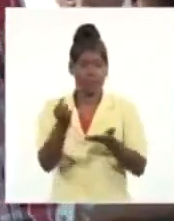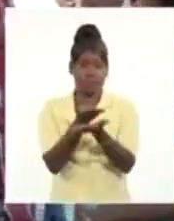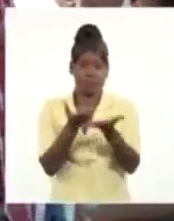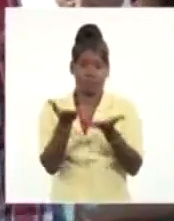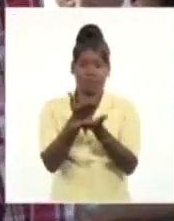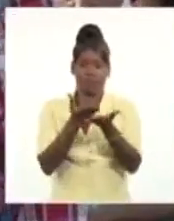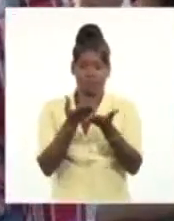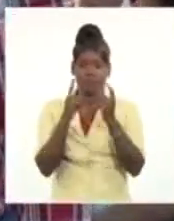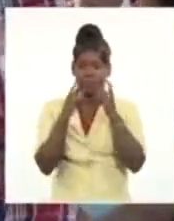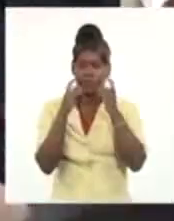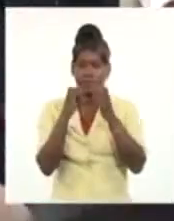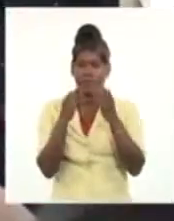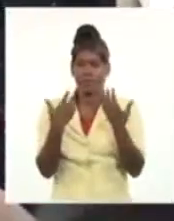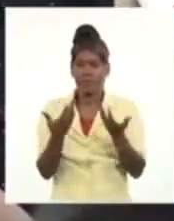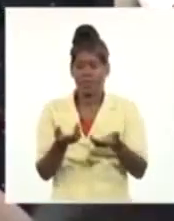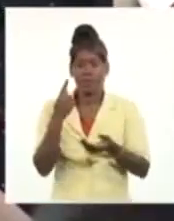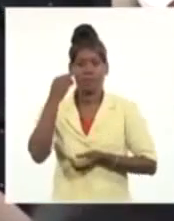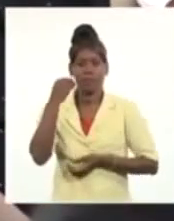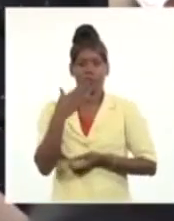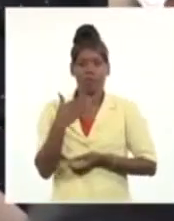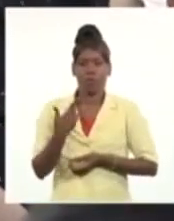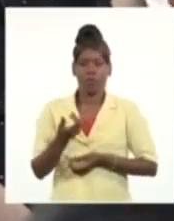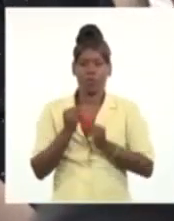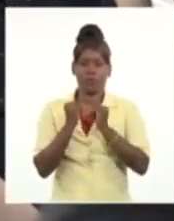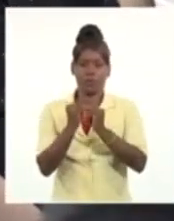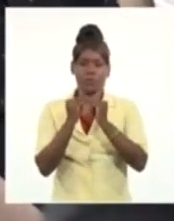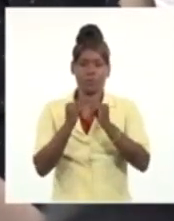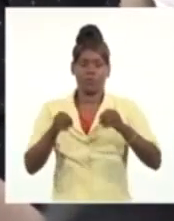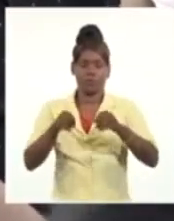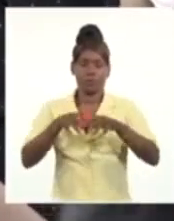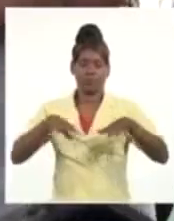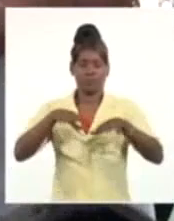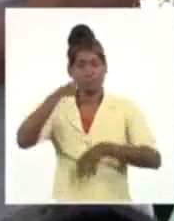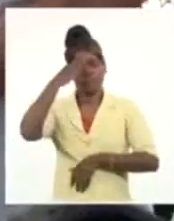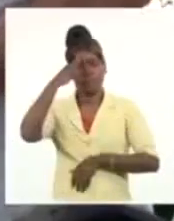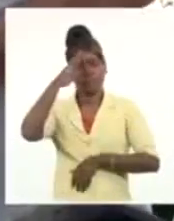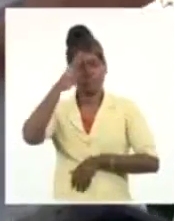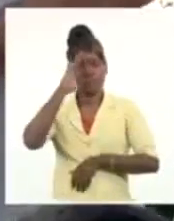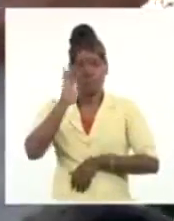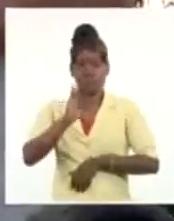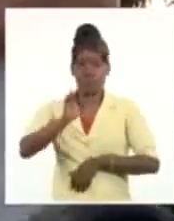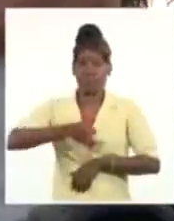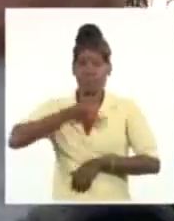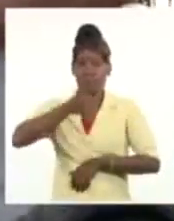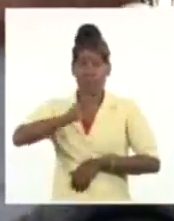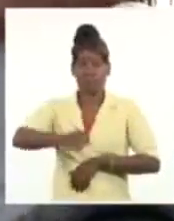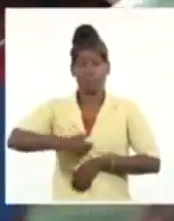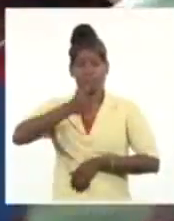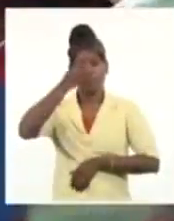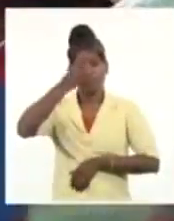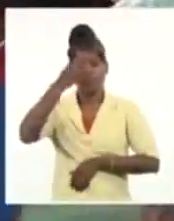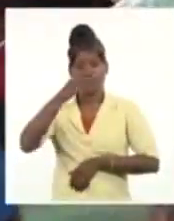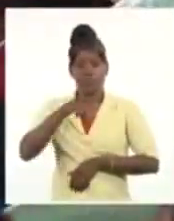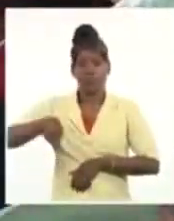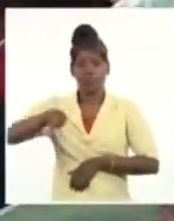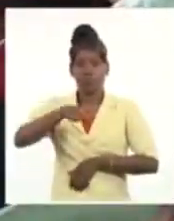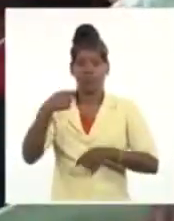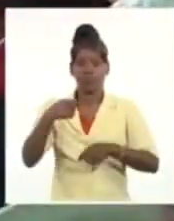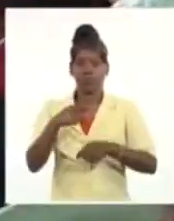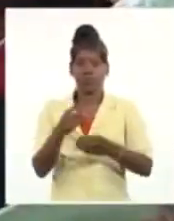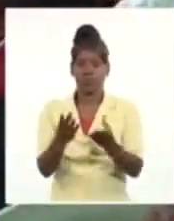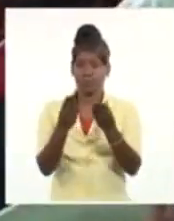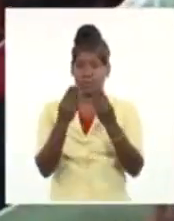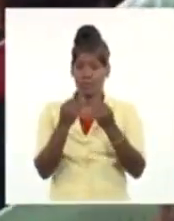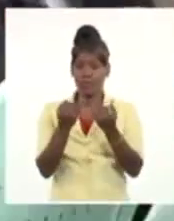participantes a la candidatura, que, como afirmó el mandatario cubano, es expresión de una democracia que va en el mérito de la gente